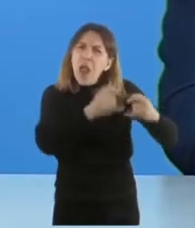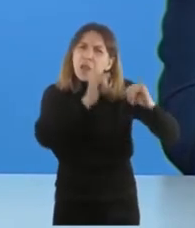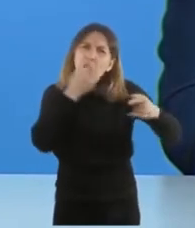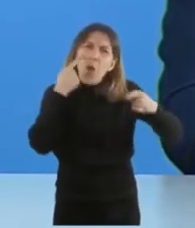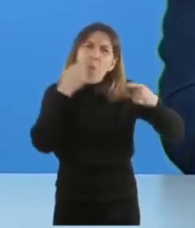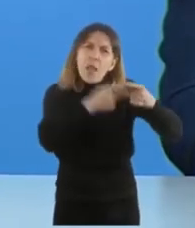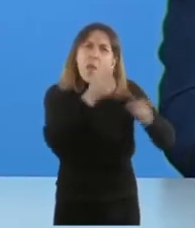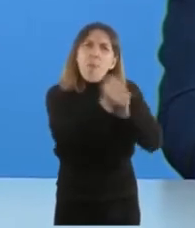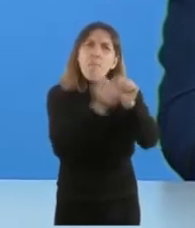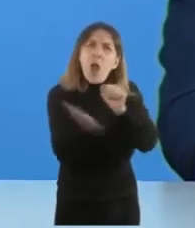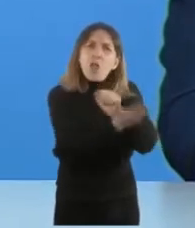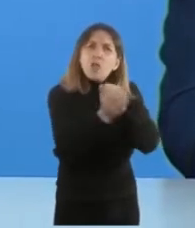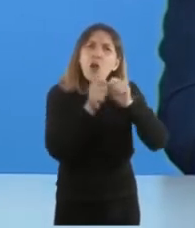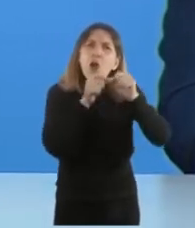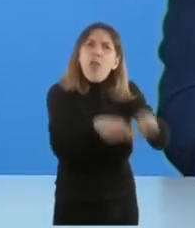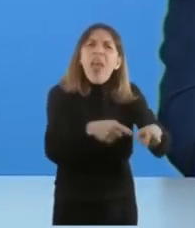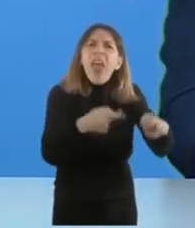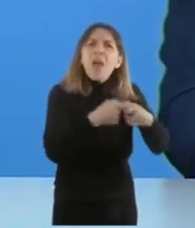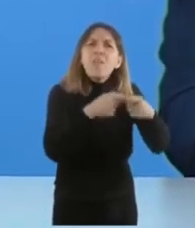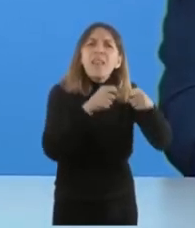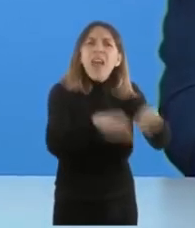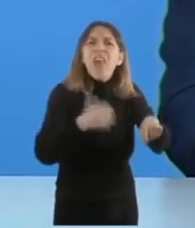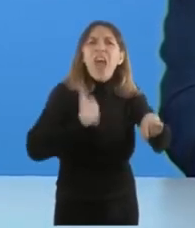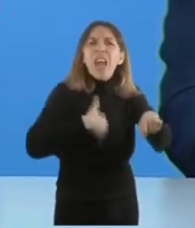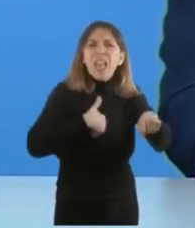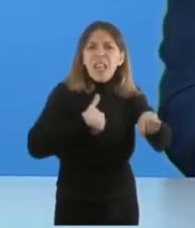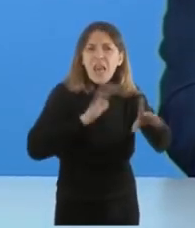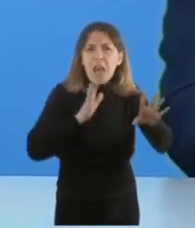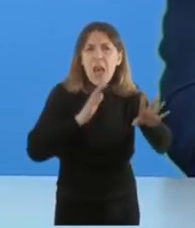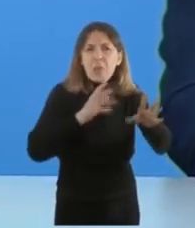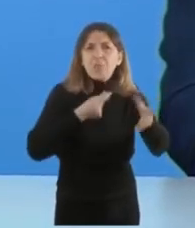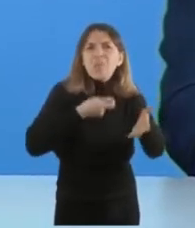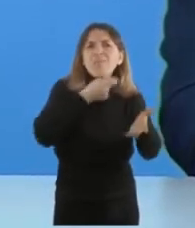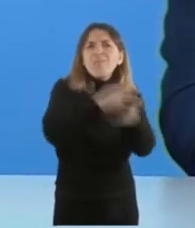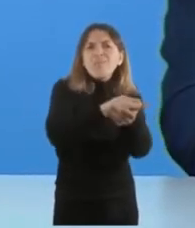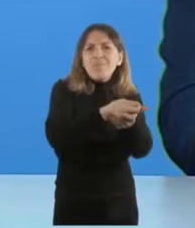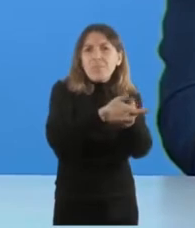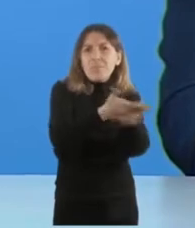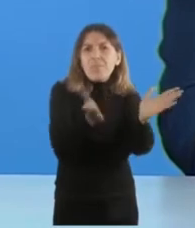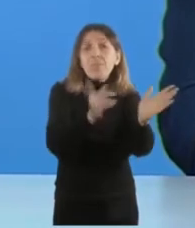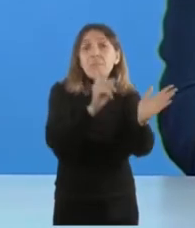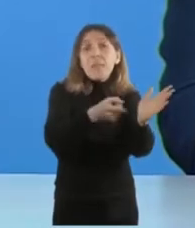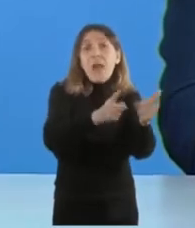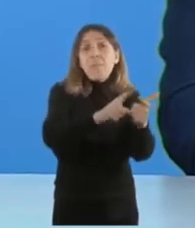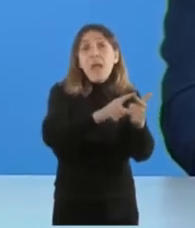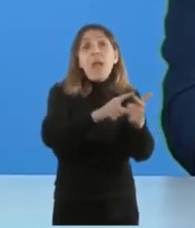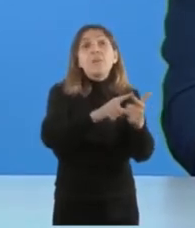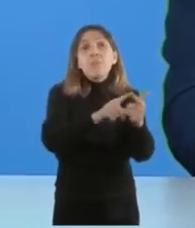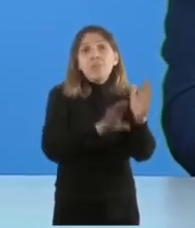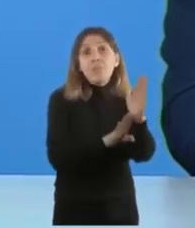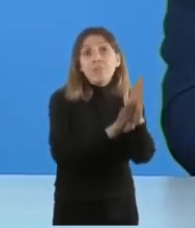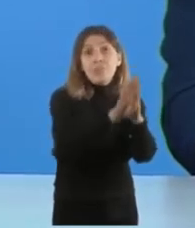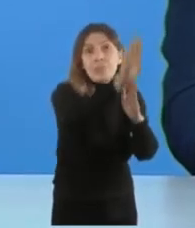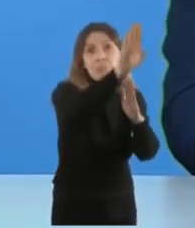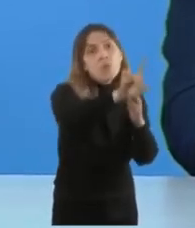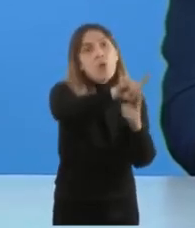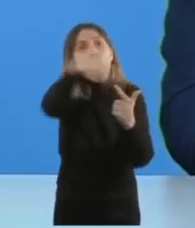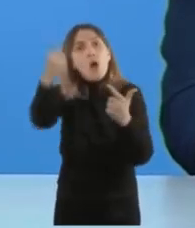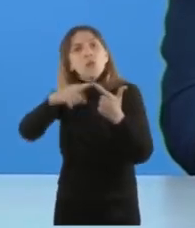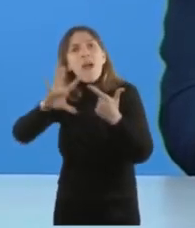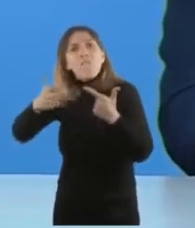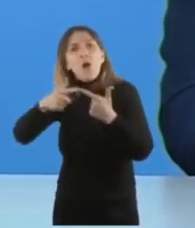a la inversión pública, y a la movilidad social del ascendente, y un modelo de